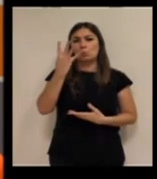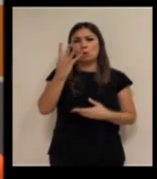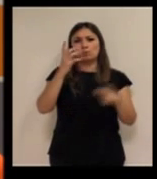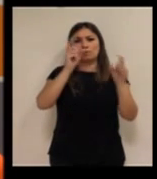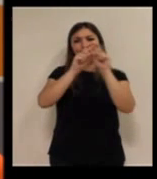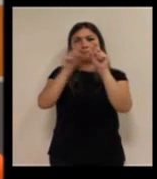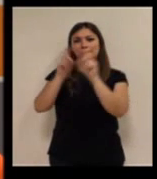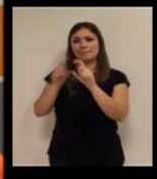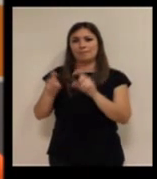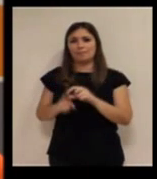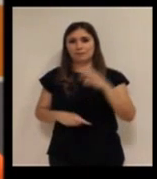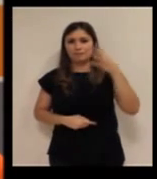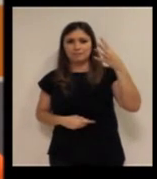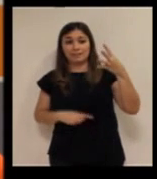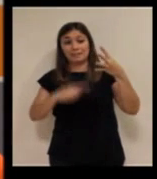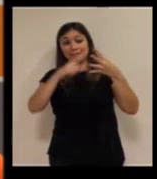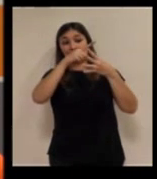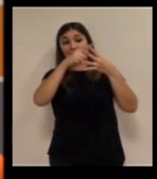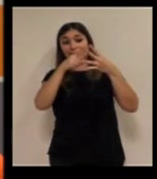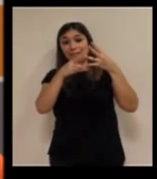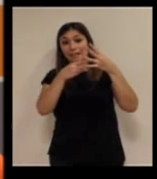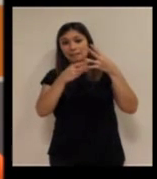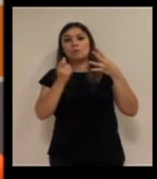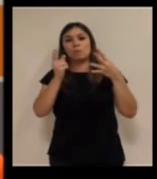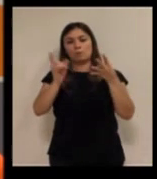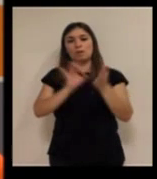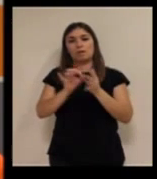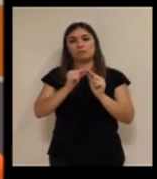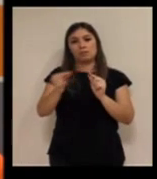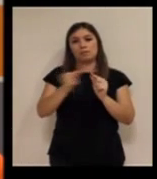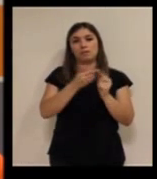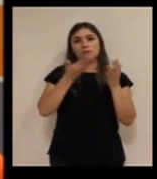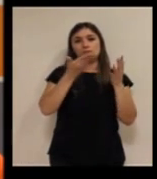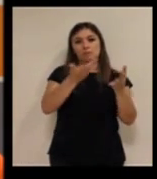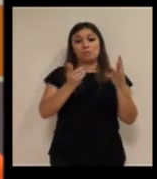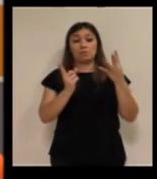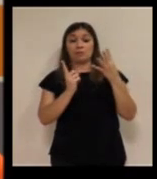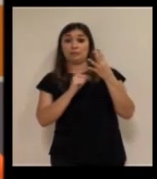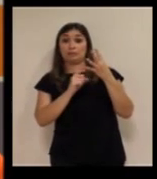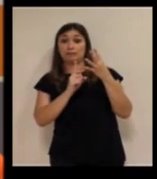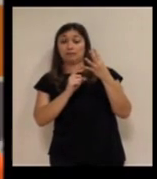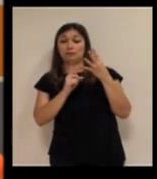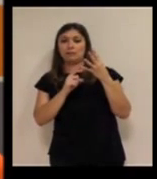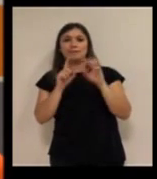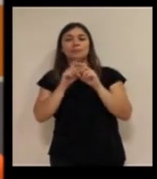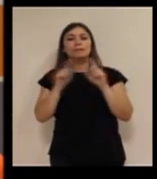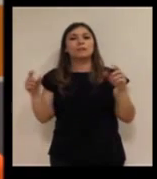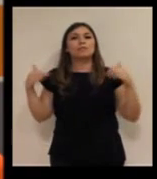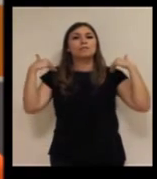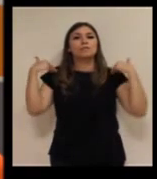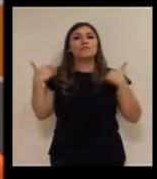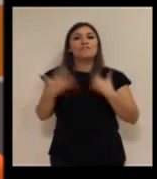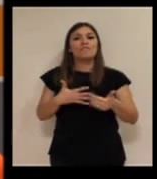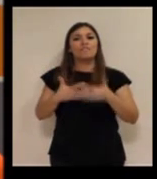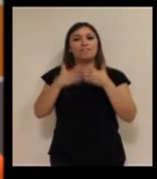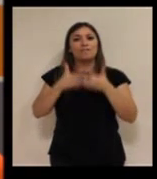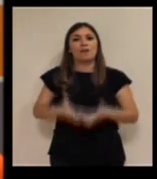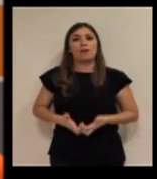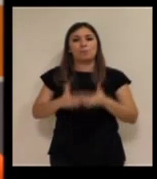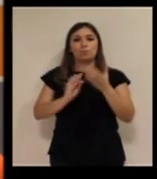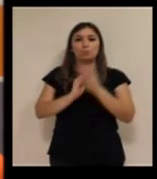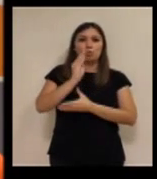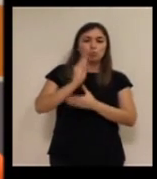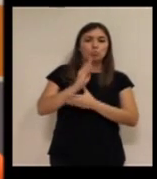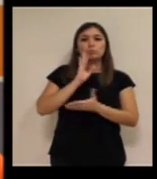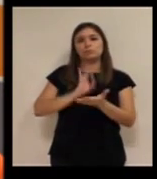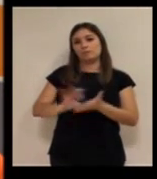cuatro entidades tres que son prestadoras de servicios de teleasistencia y una entidad que se encarga